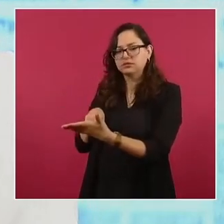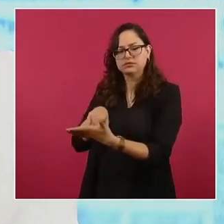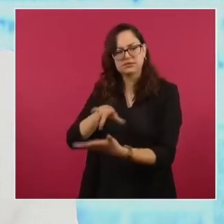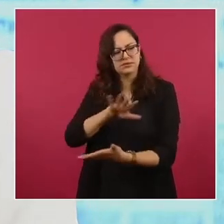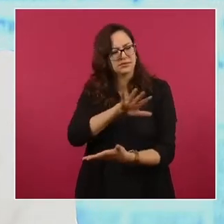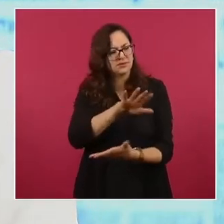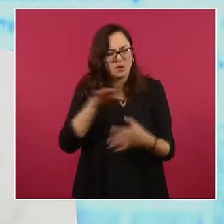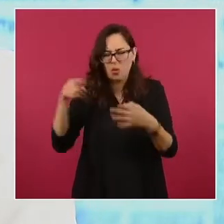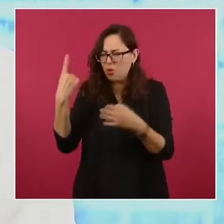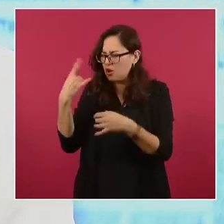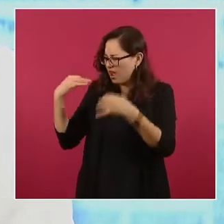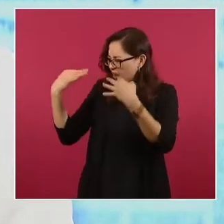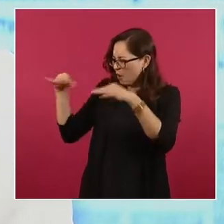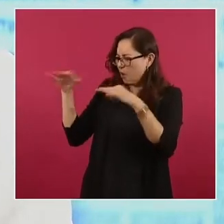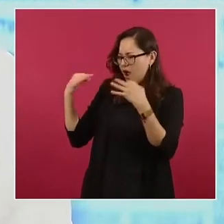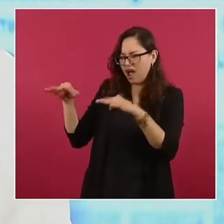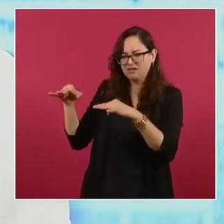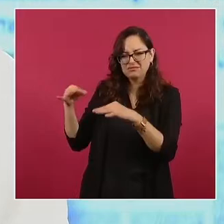Además,